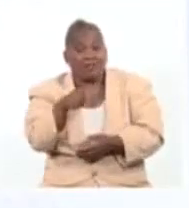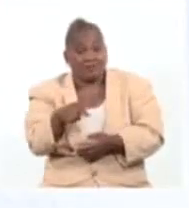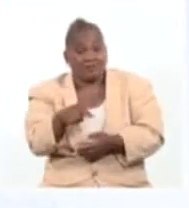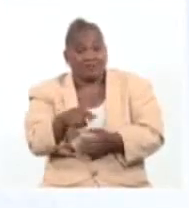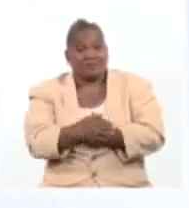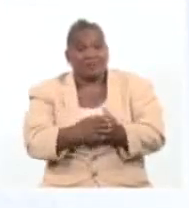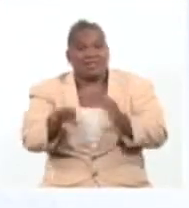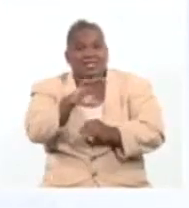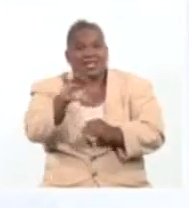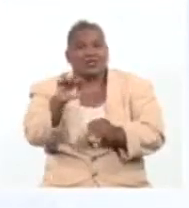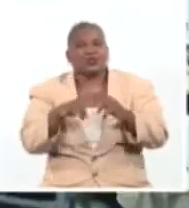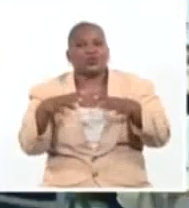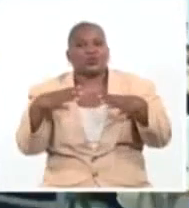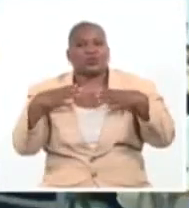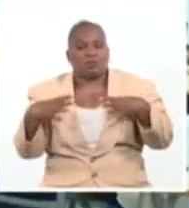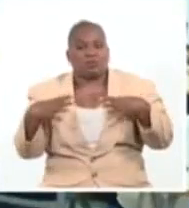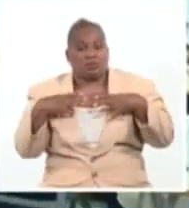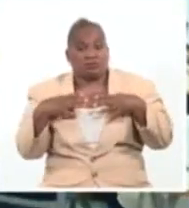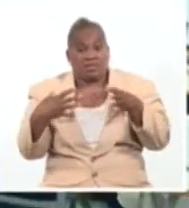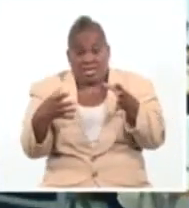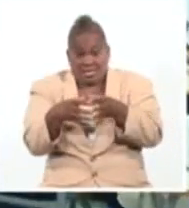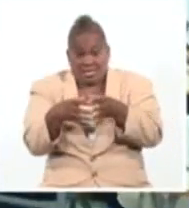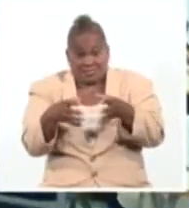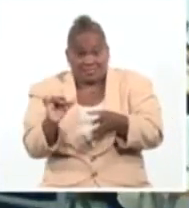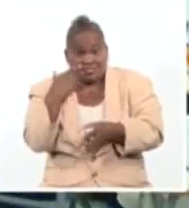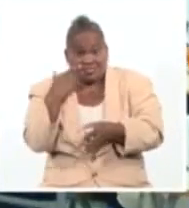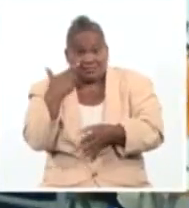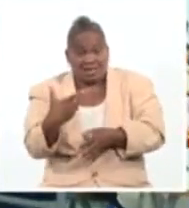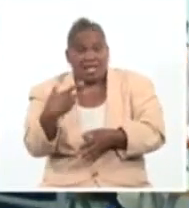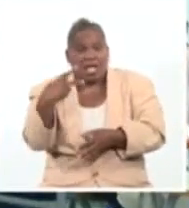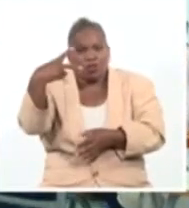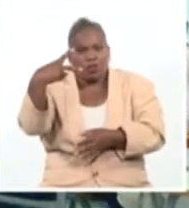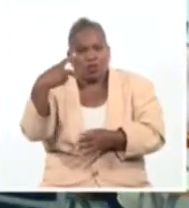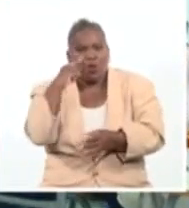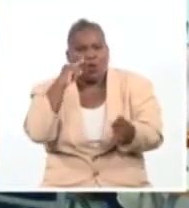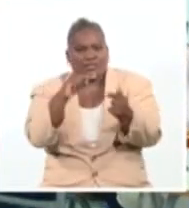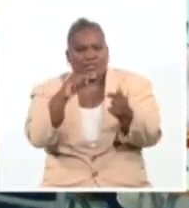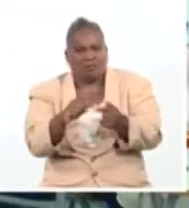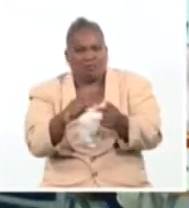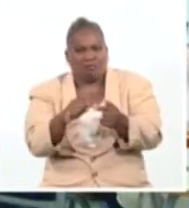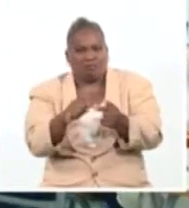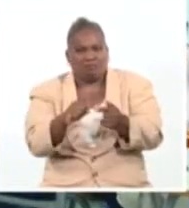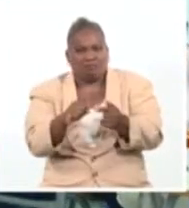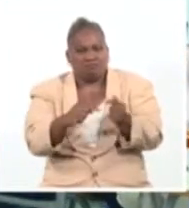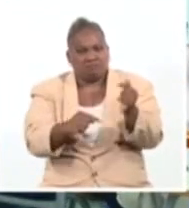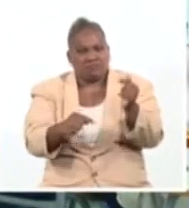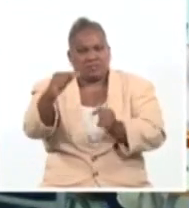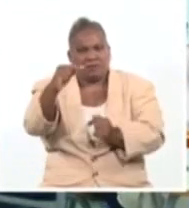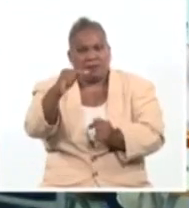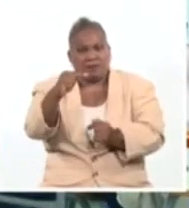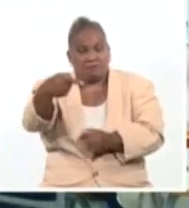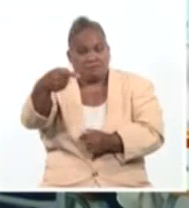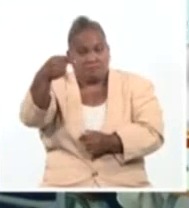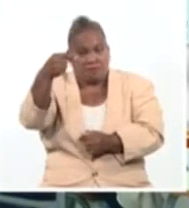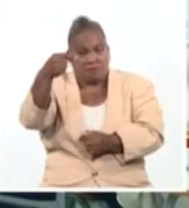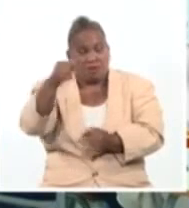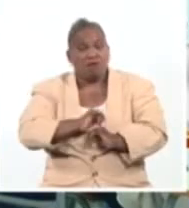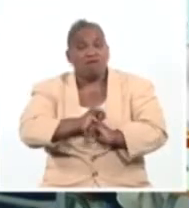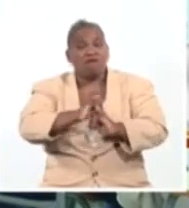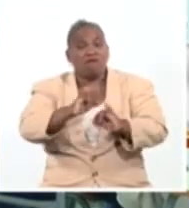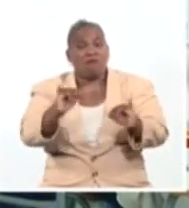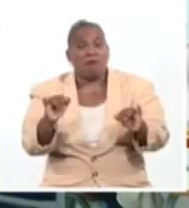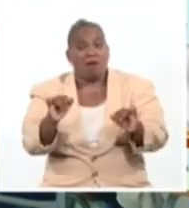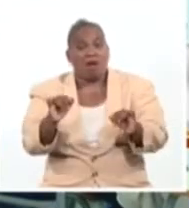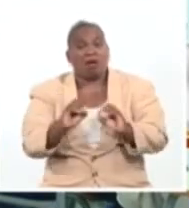Este circo de interés de auditoría persigue dos objetivos principales. En primer lugar, de informar,